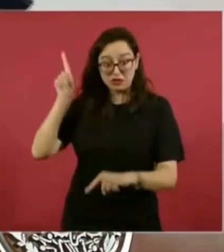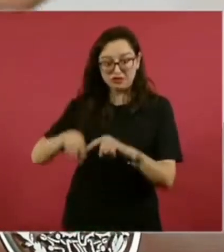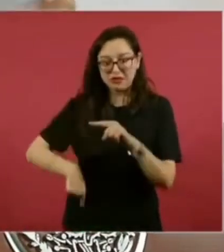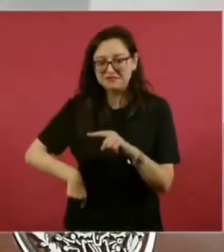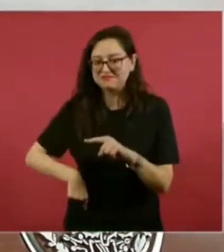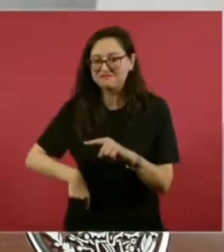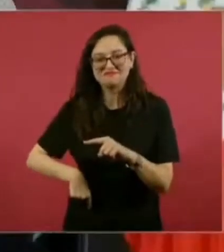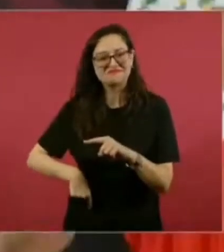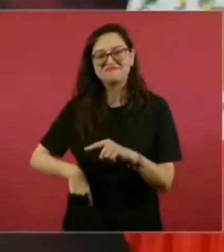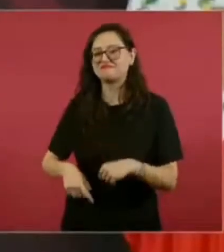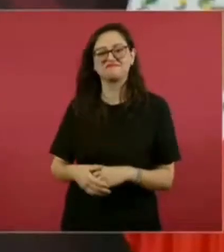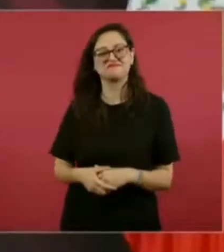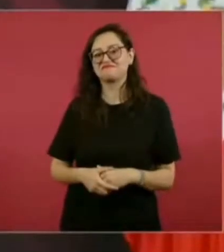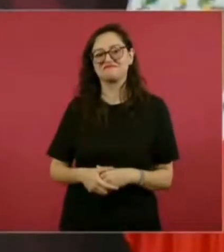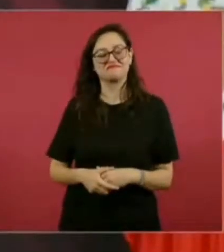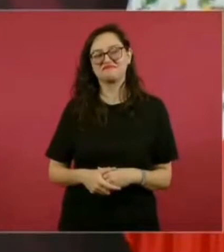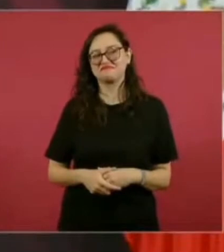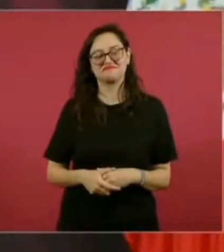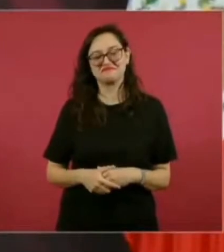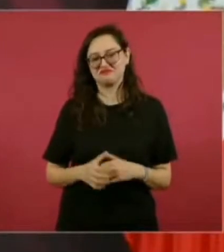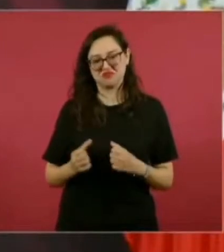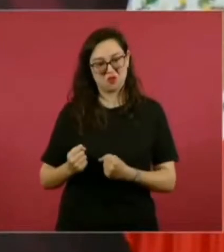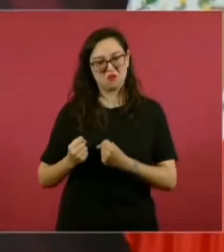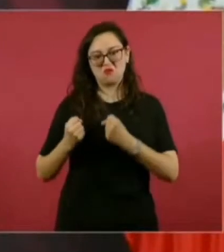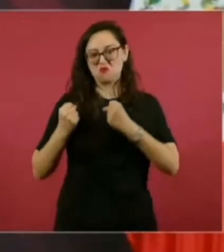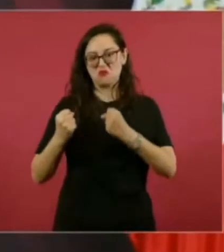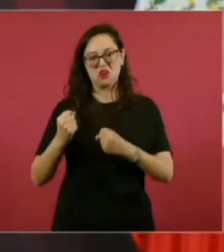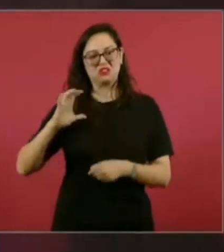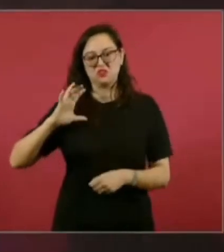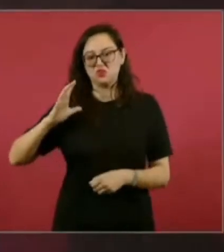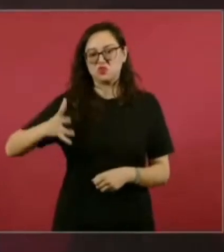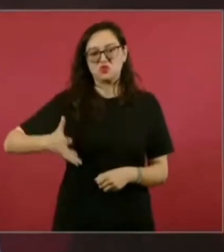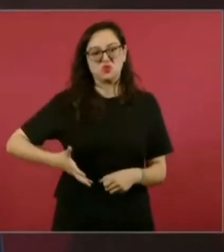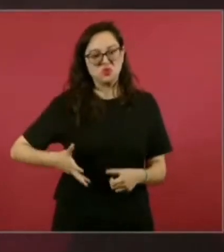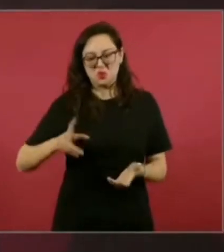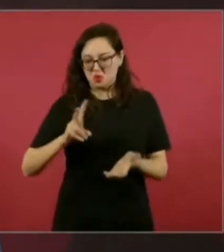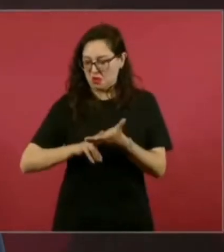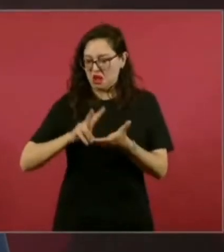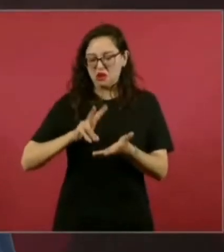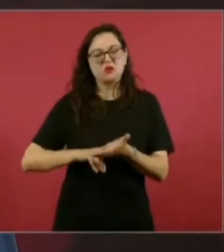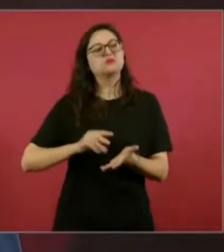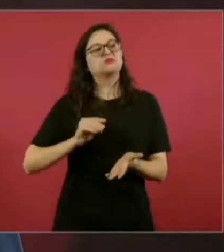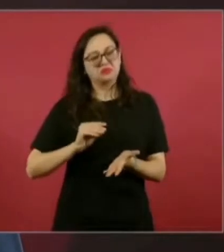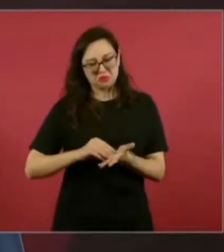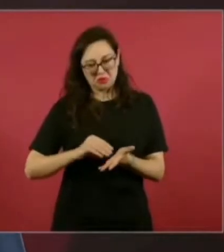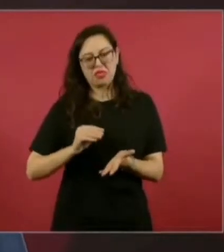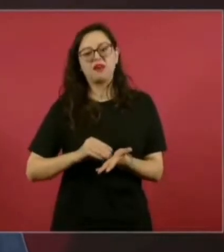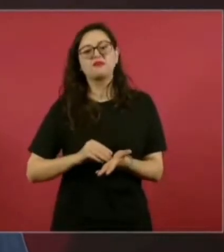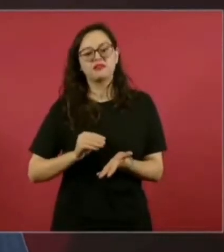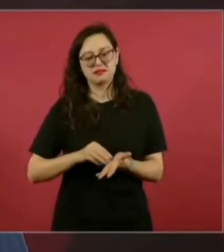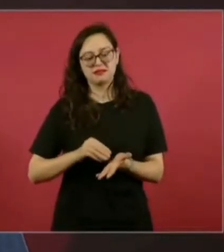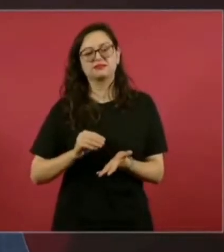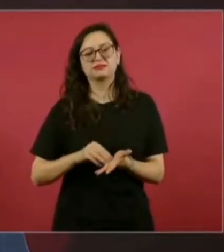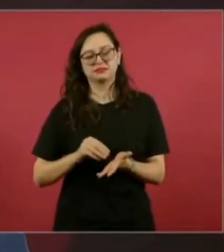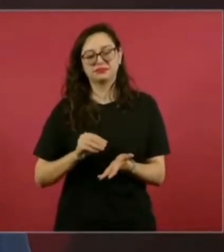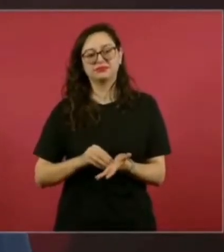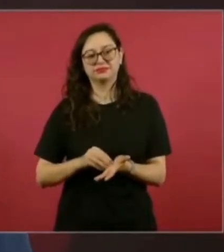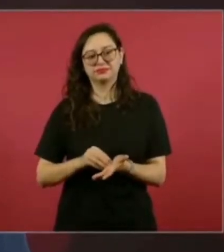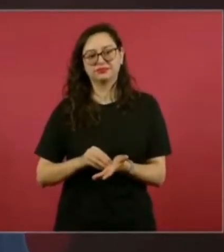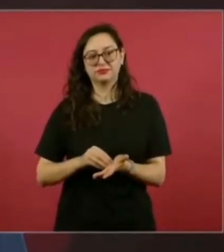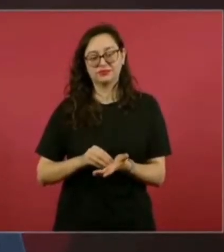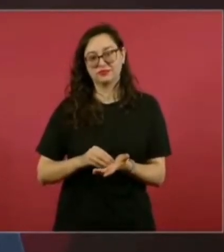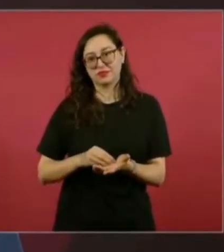los valores del pueblo de México, la